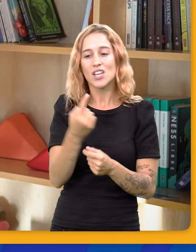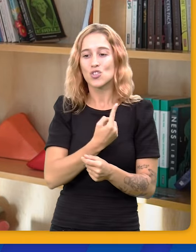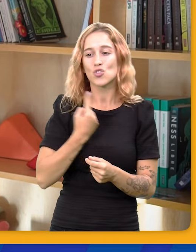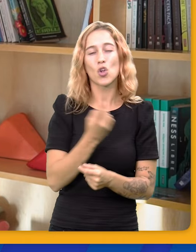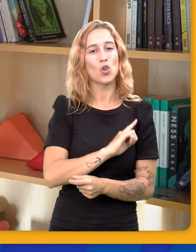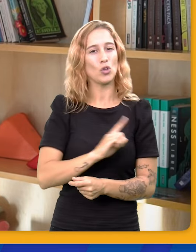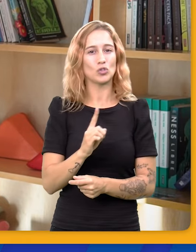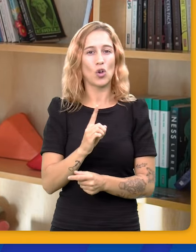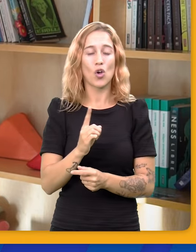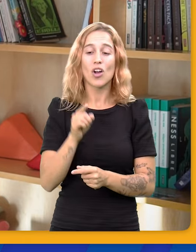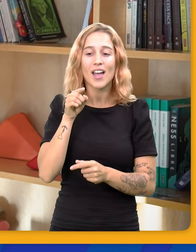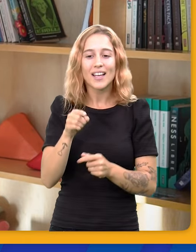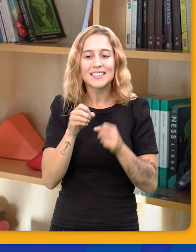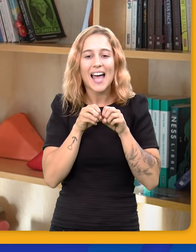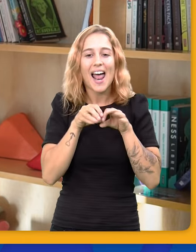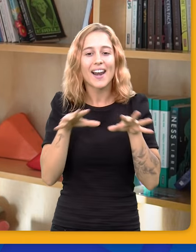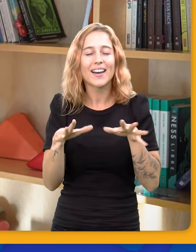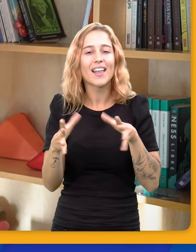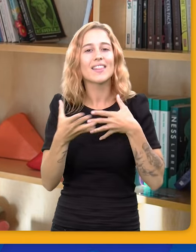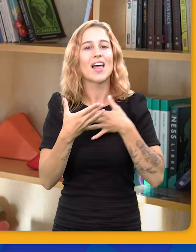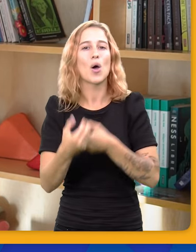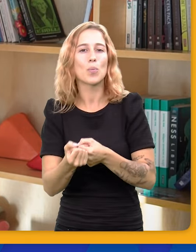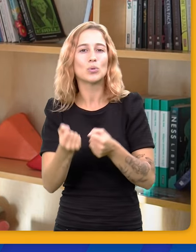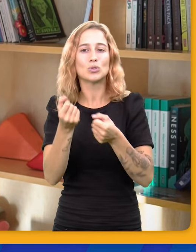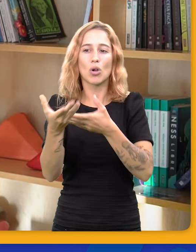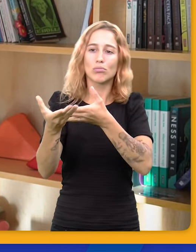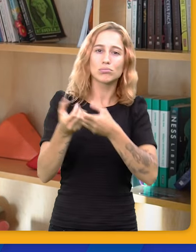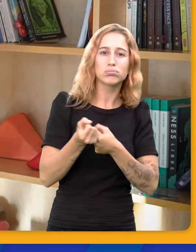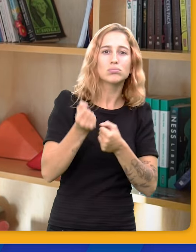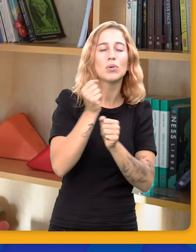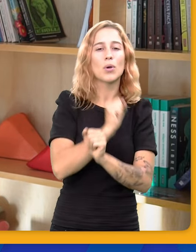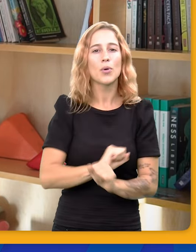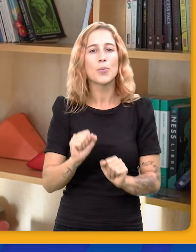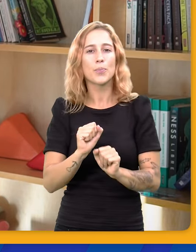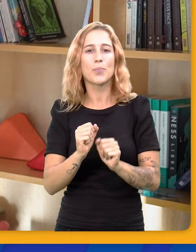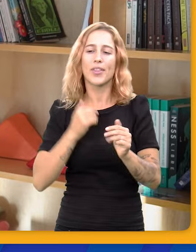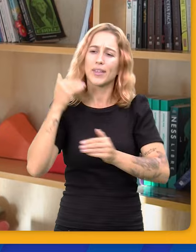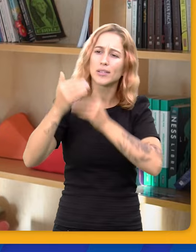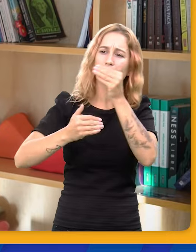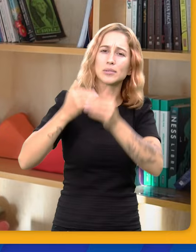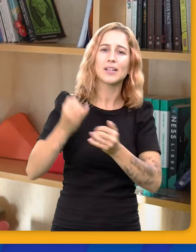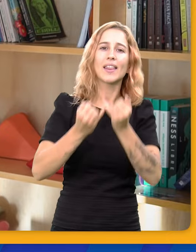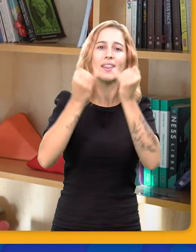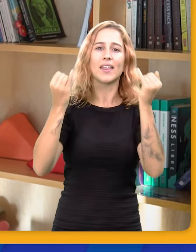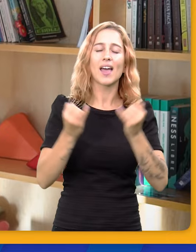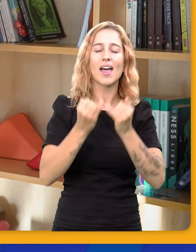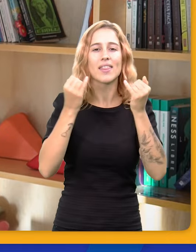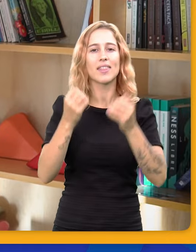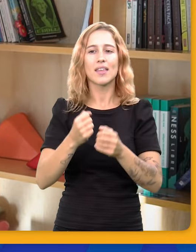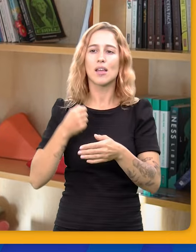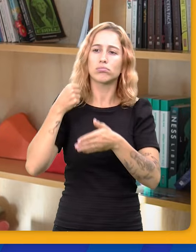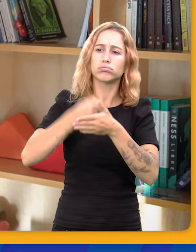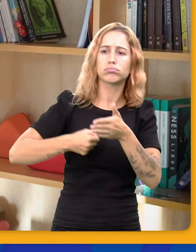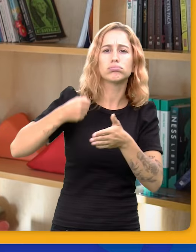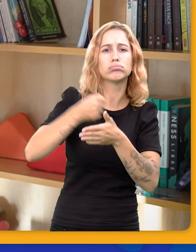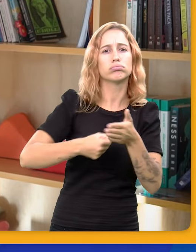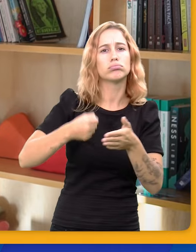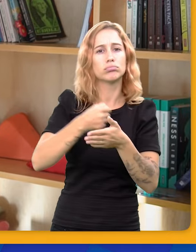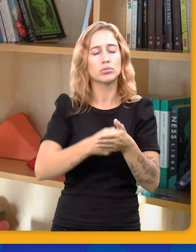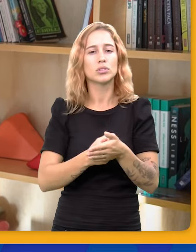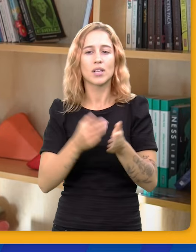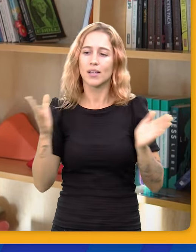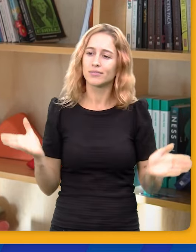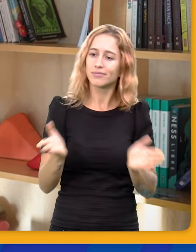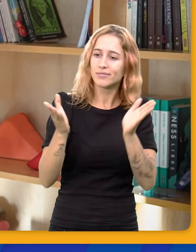bueno, hay esa red de contención que es tan importante para poder salir adelante y poder enfrentar el día a día con todas las